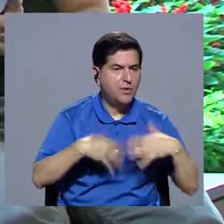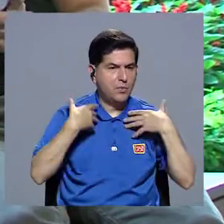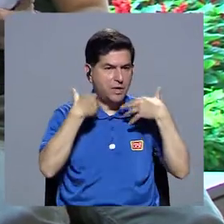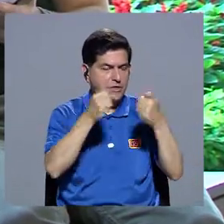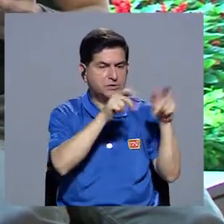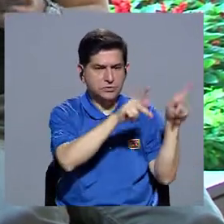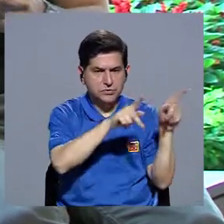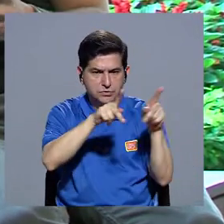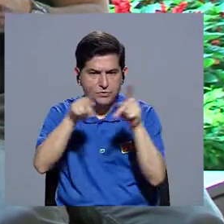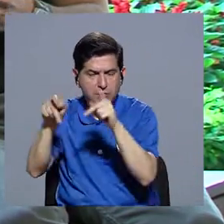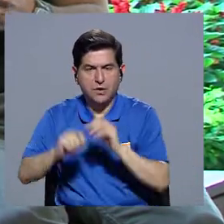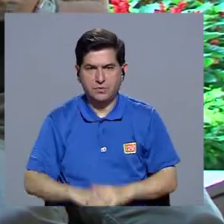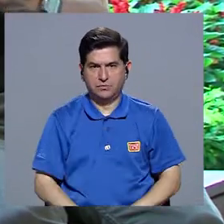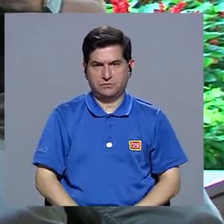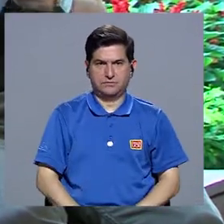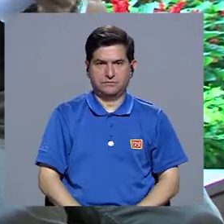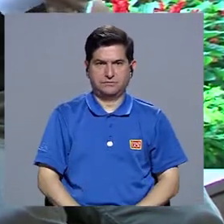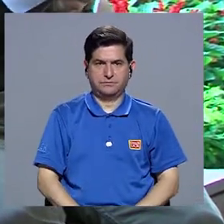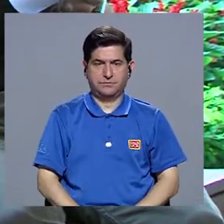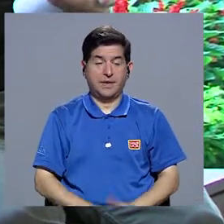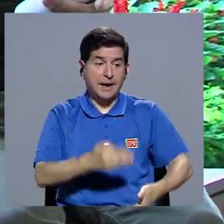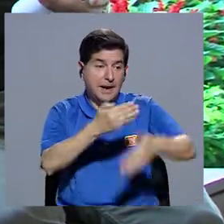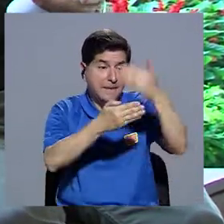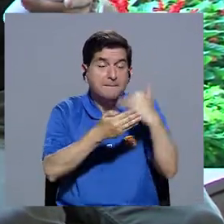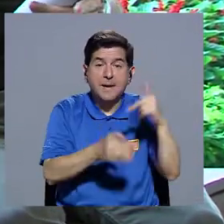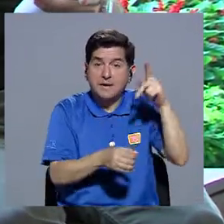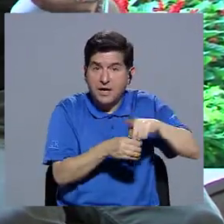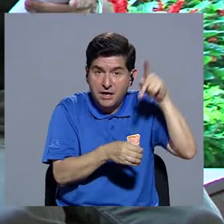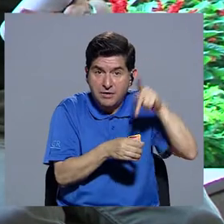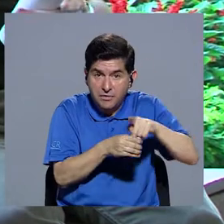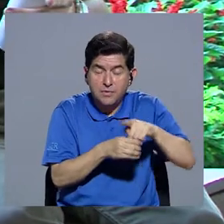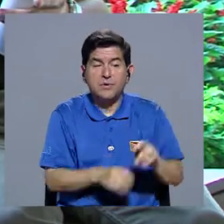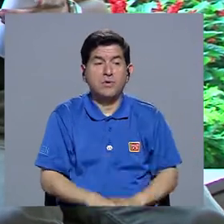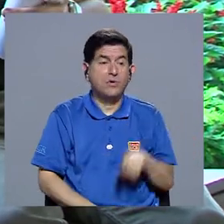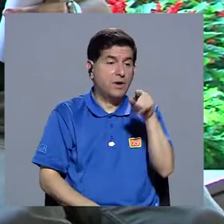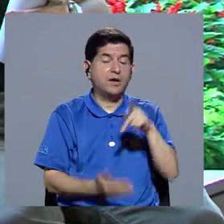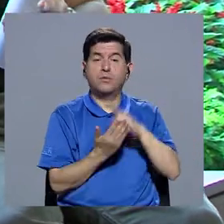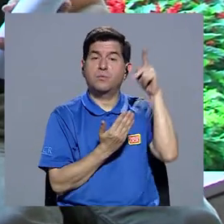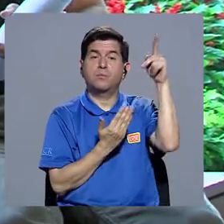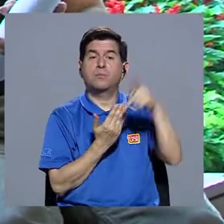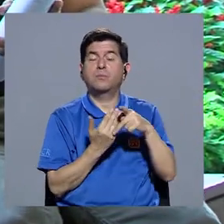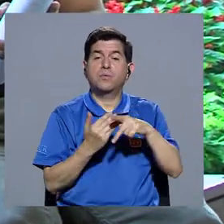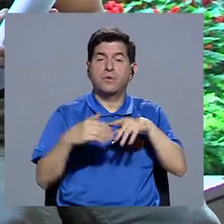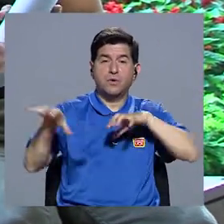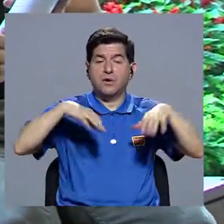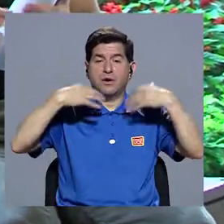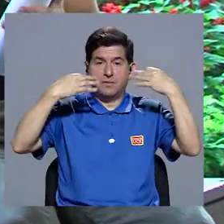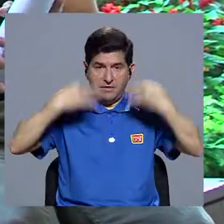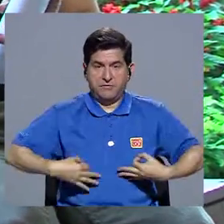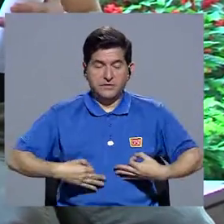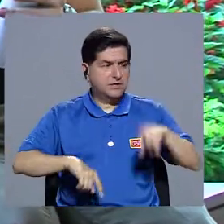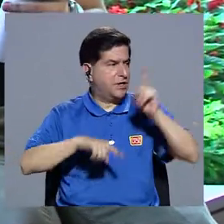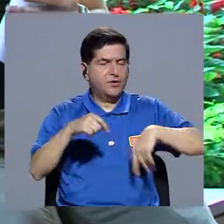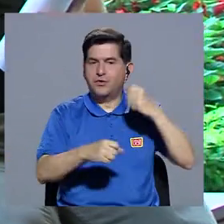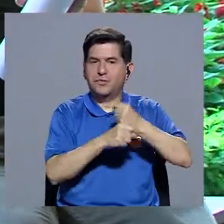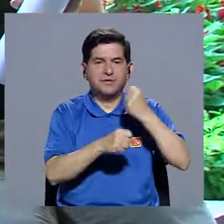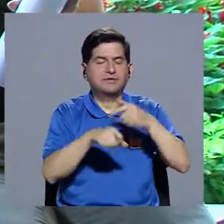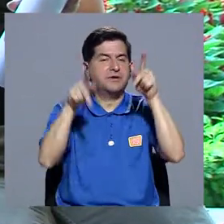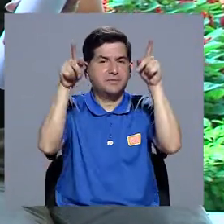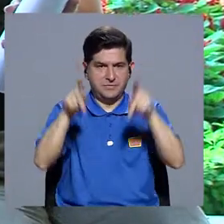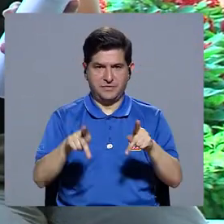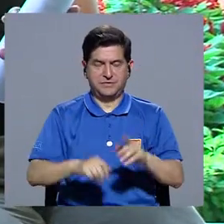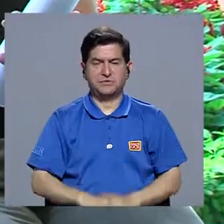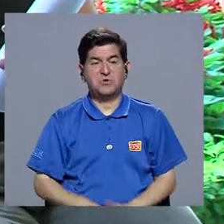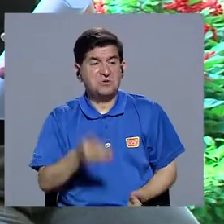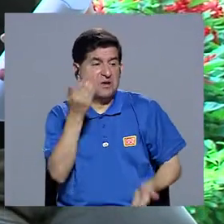salud de las personas, valga la redundancia, previo a la participación en este programa de ejercicio. ¿Por qué? Porque nosotros no podemos empezar a trabajar con una persona